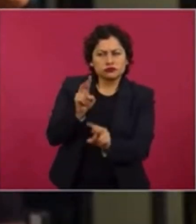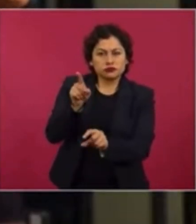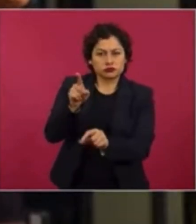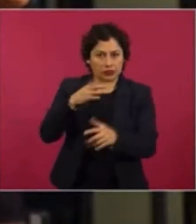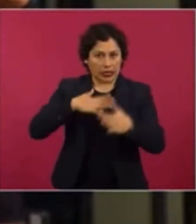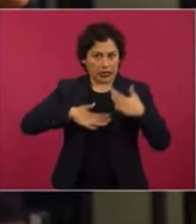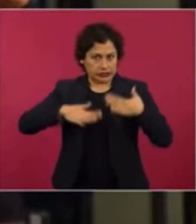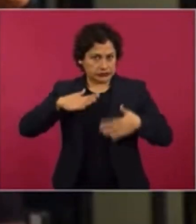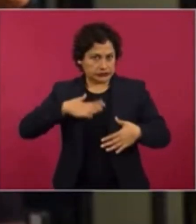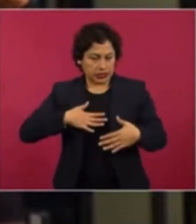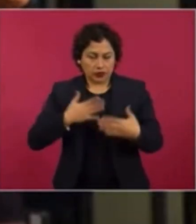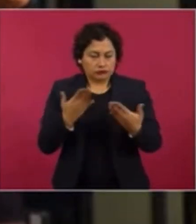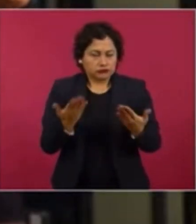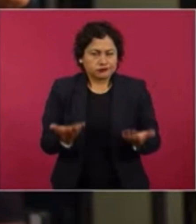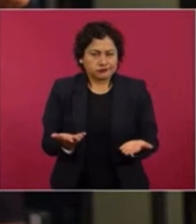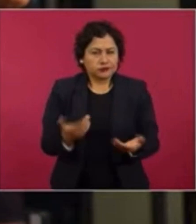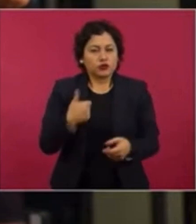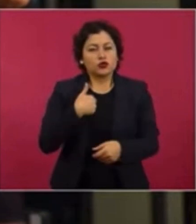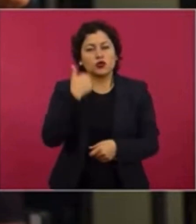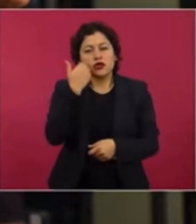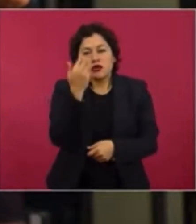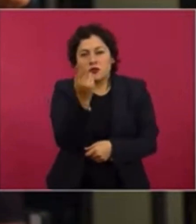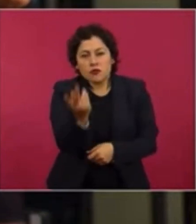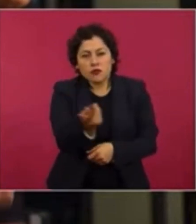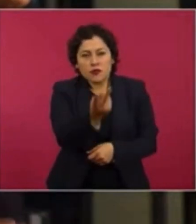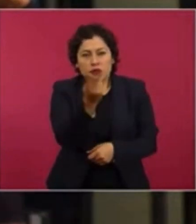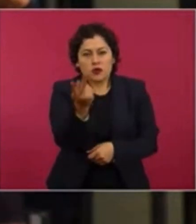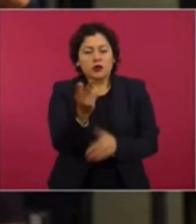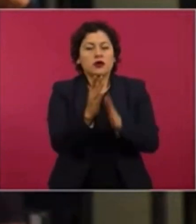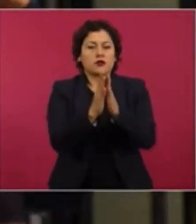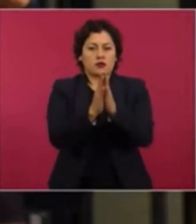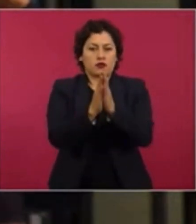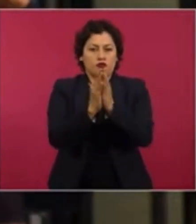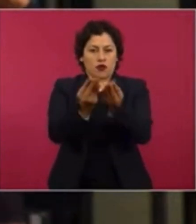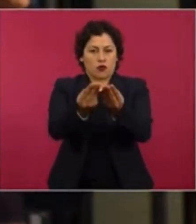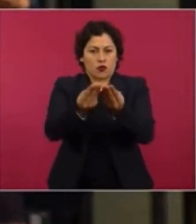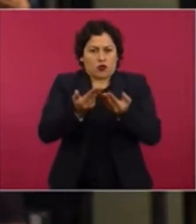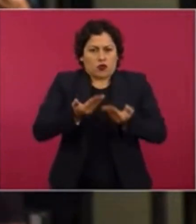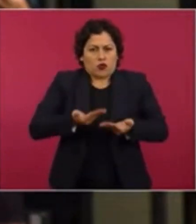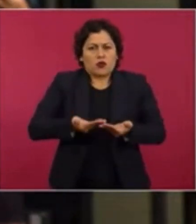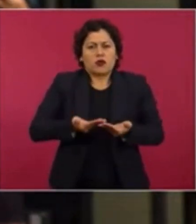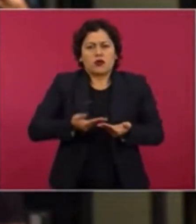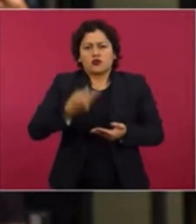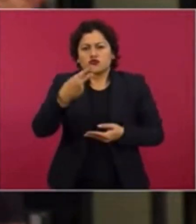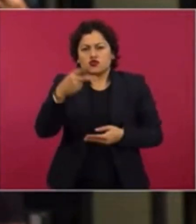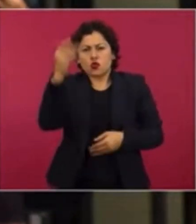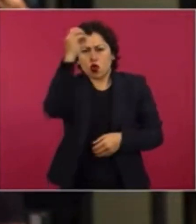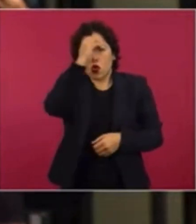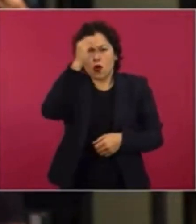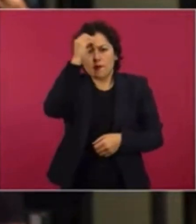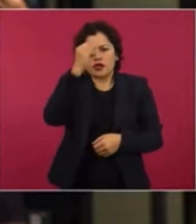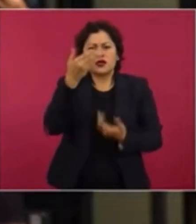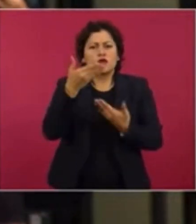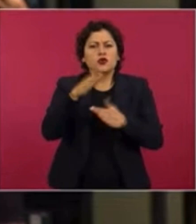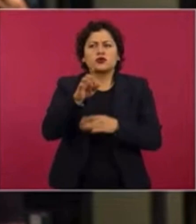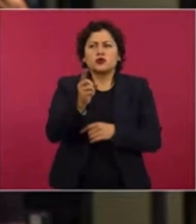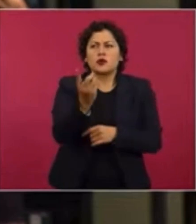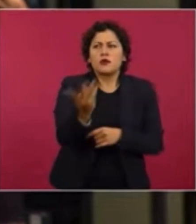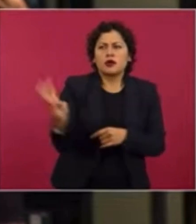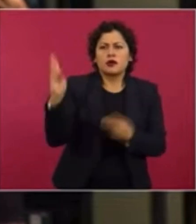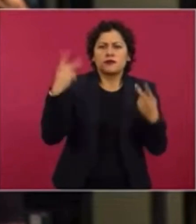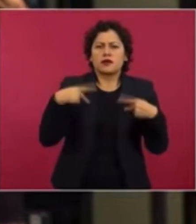Entonces, presidente, preguntarle si podría usted comentarnos un poco cuál sería su opinión al respecto de todas estas notas